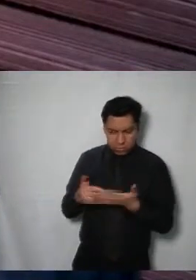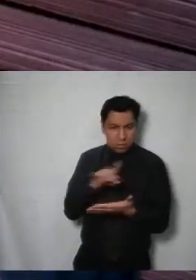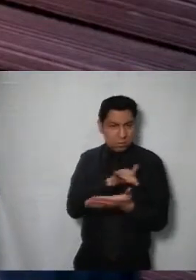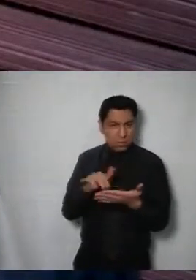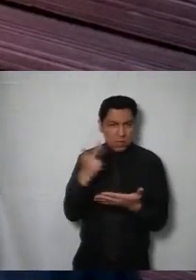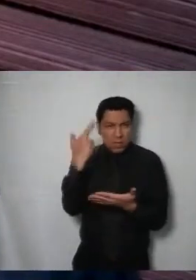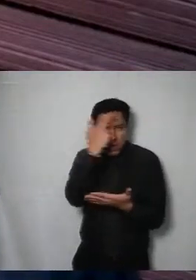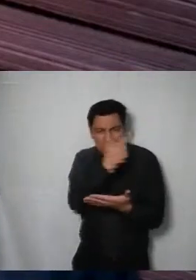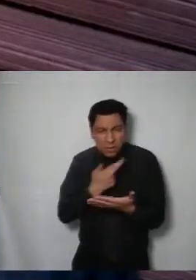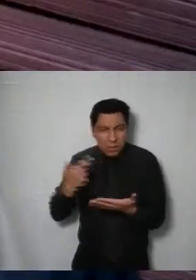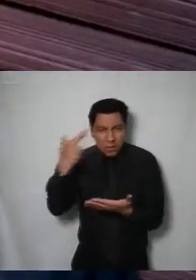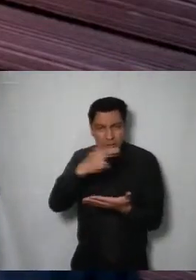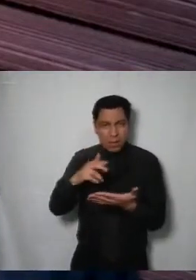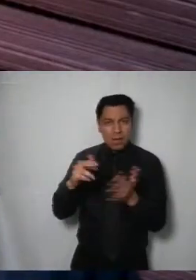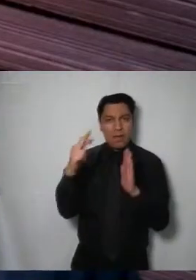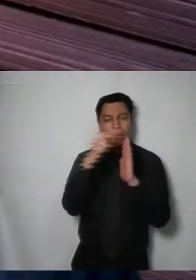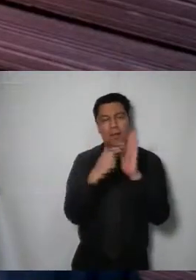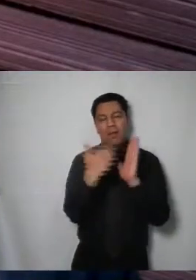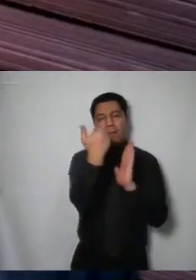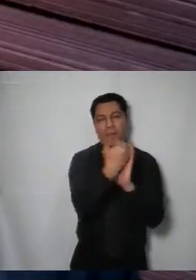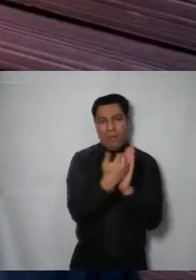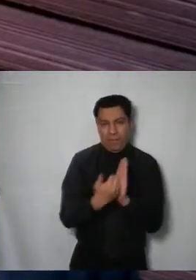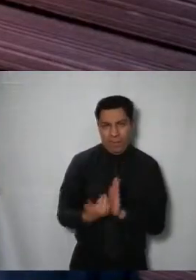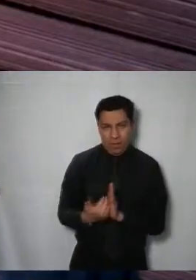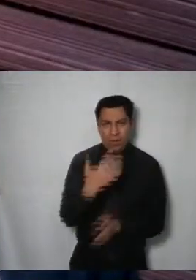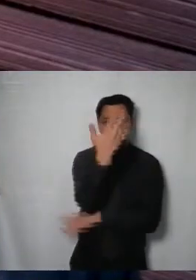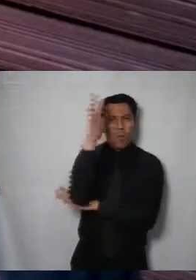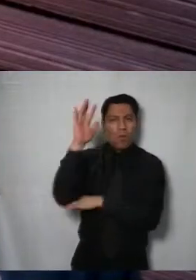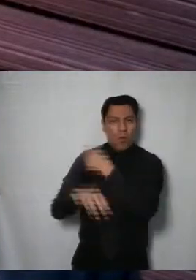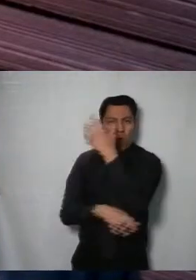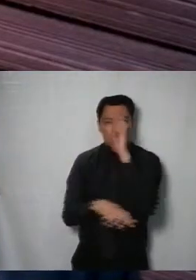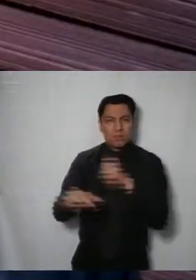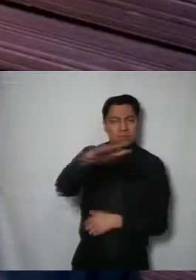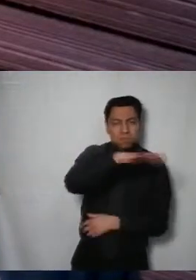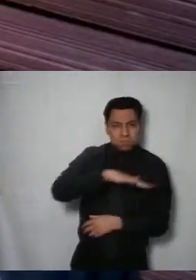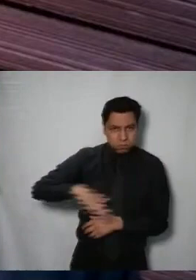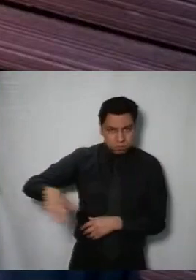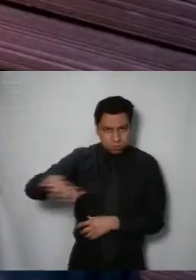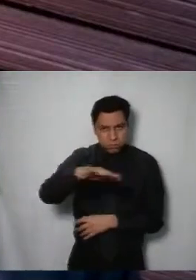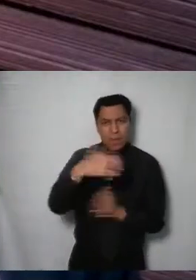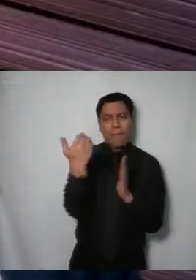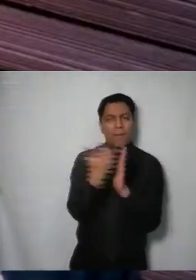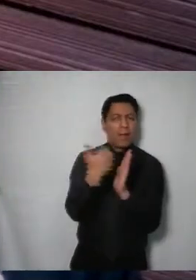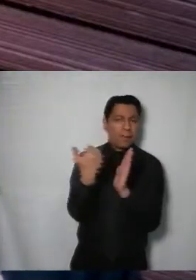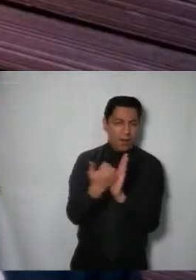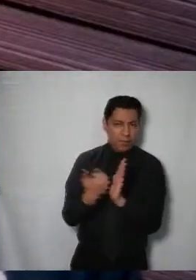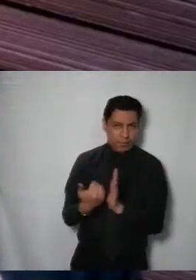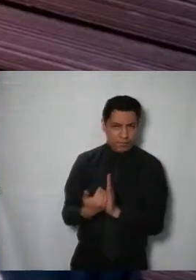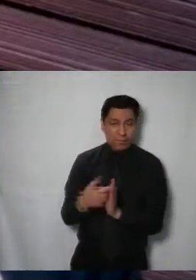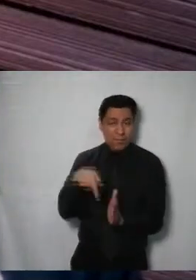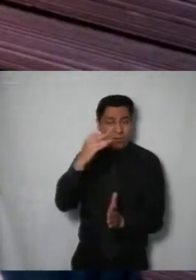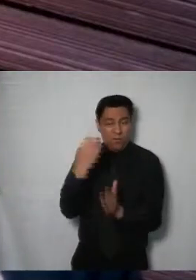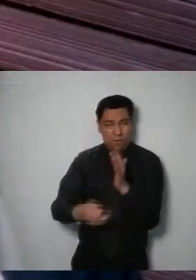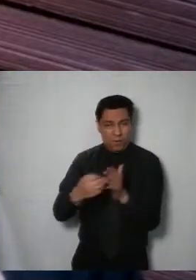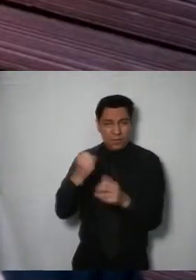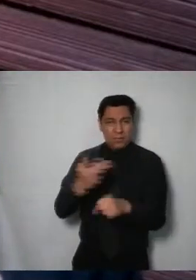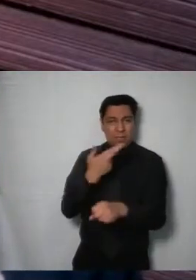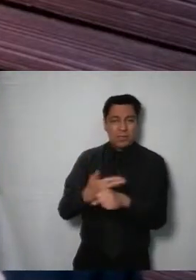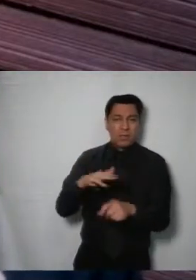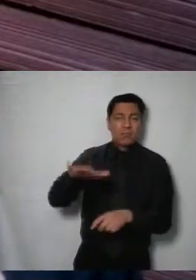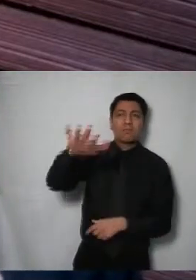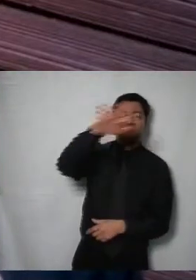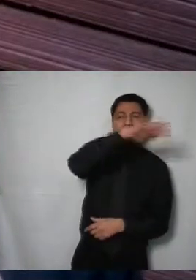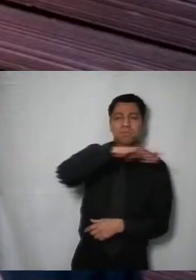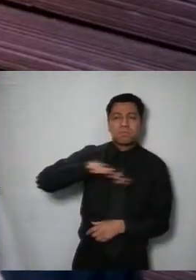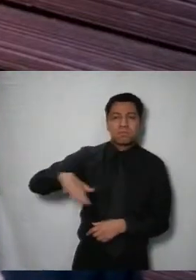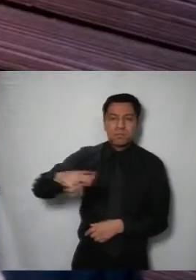solicitante la normatividad con la que se creditó la competencia de las secretarías mencionadas ya que a la secretaría de medio